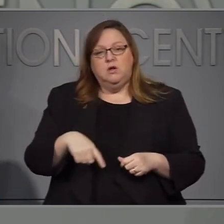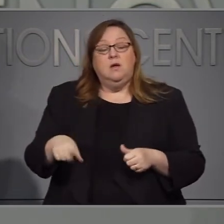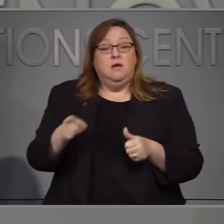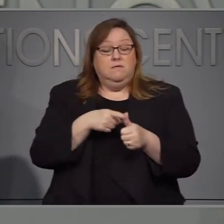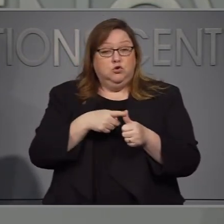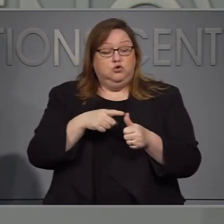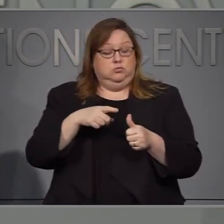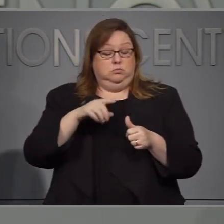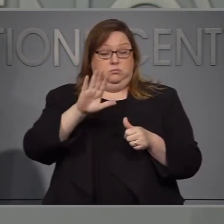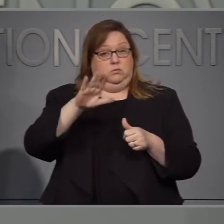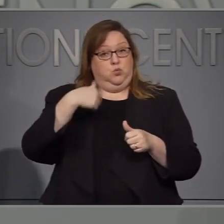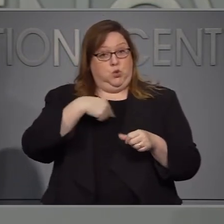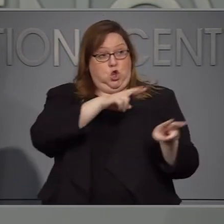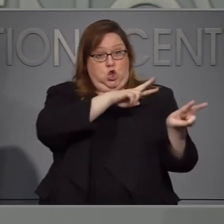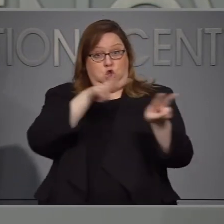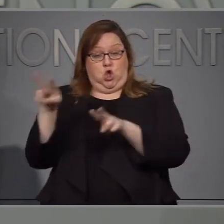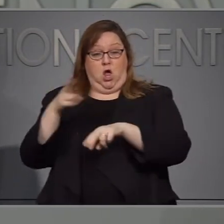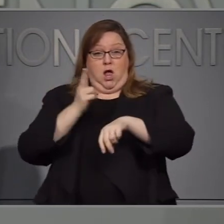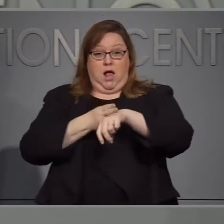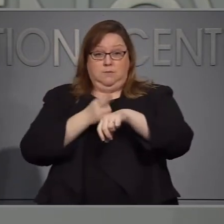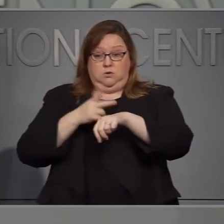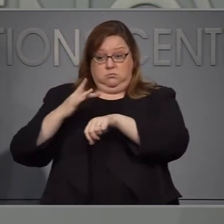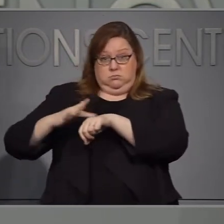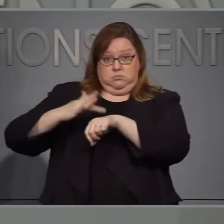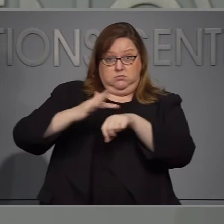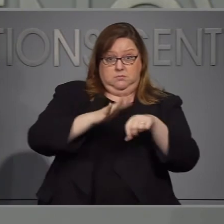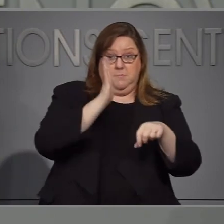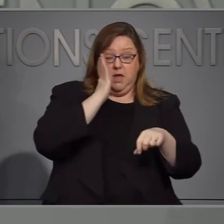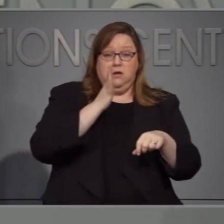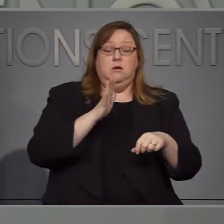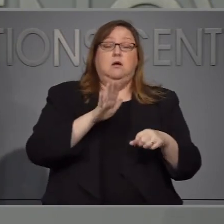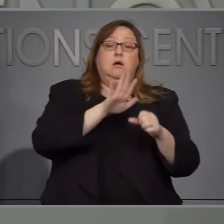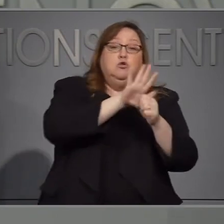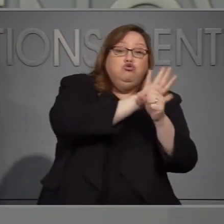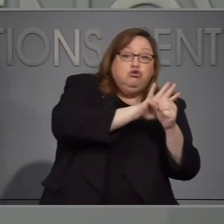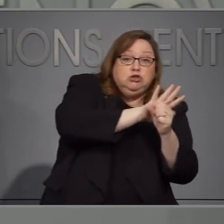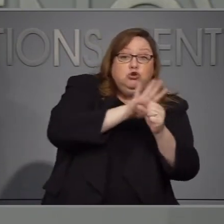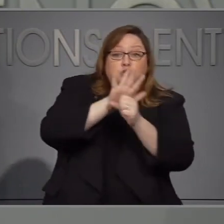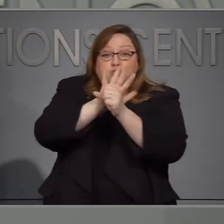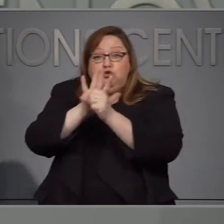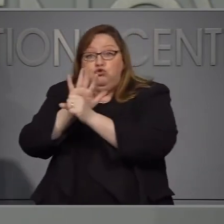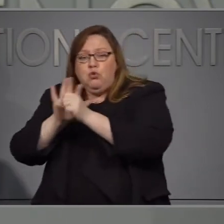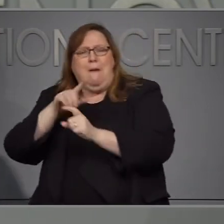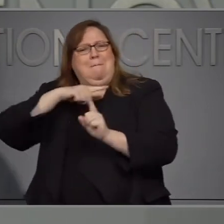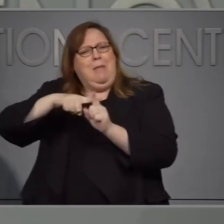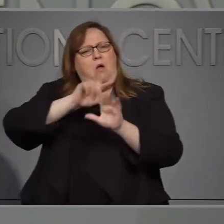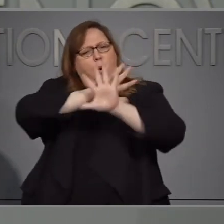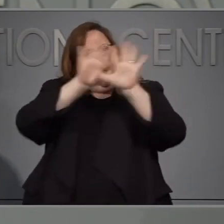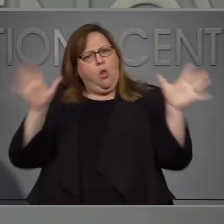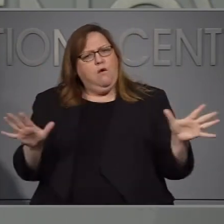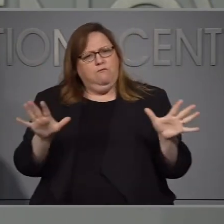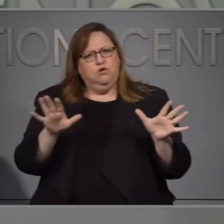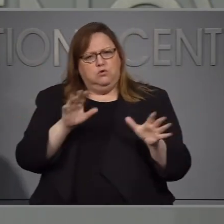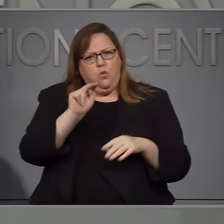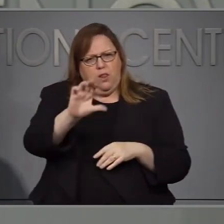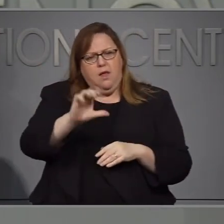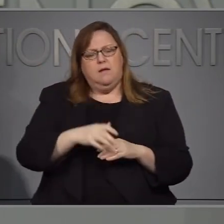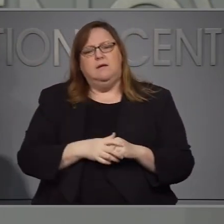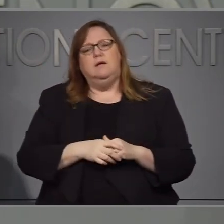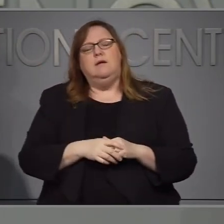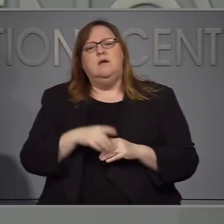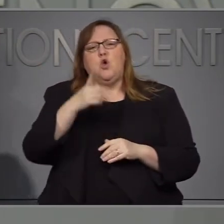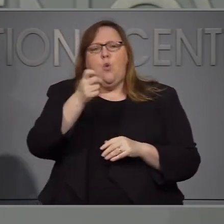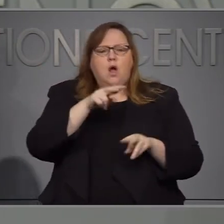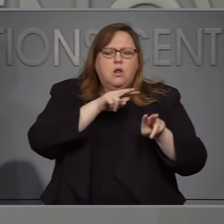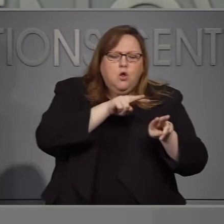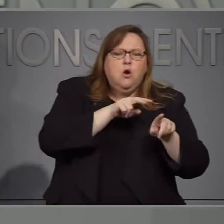Que las hospitalizaciones tanto a nivel estatal como regional. Vemos el número de camas disponibles así como.